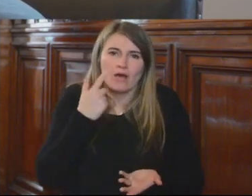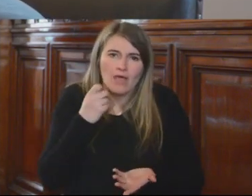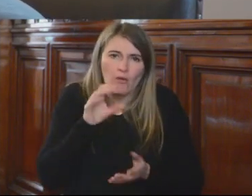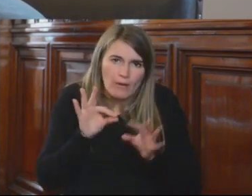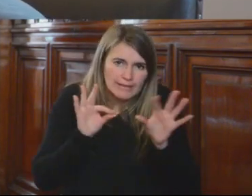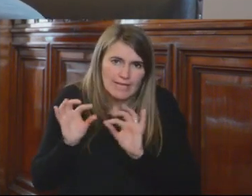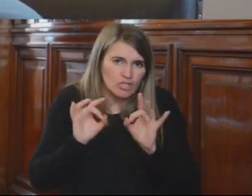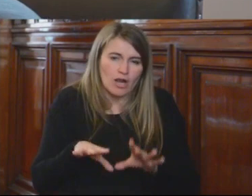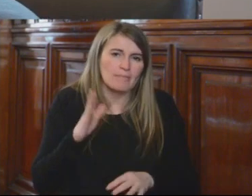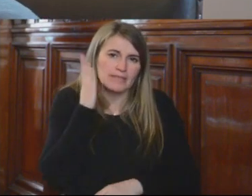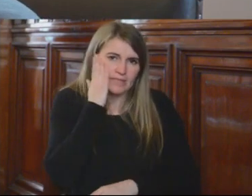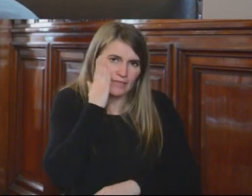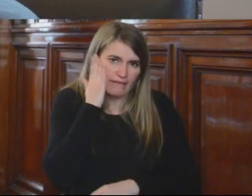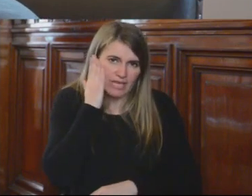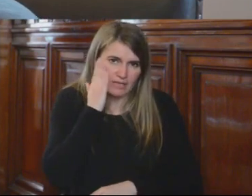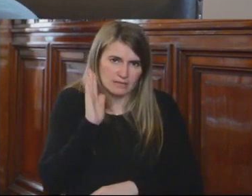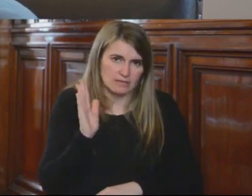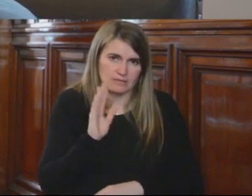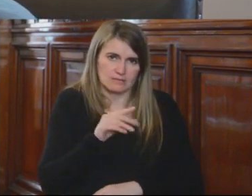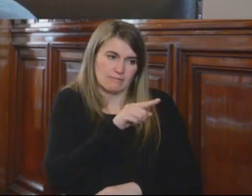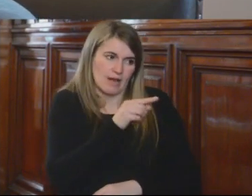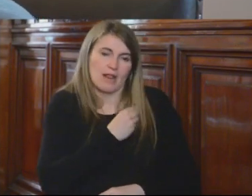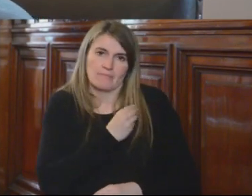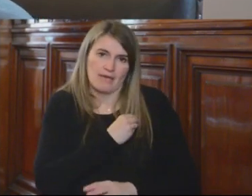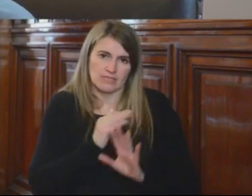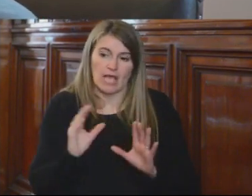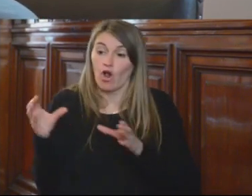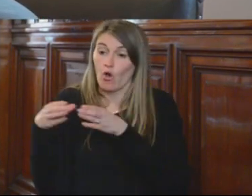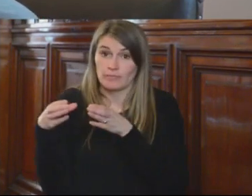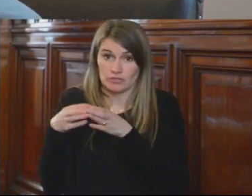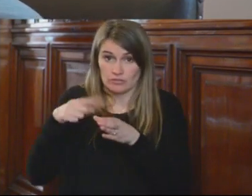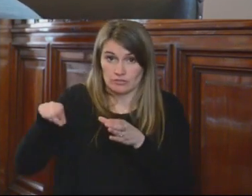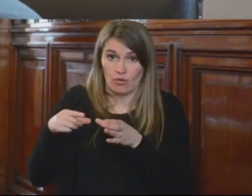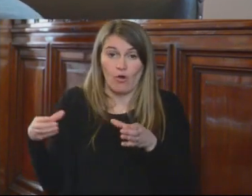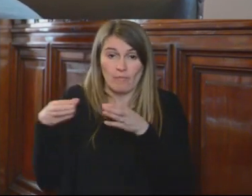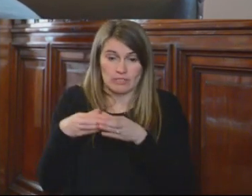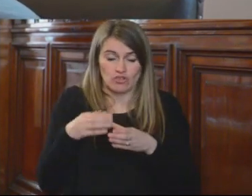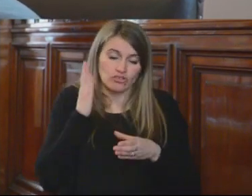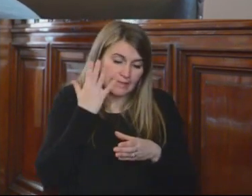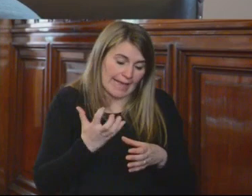conocimiento y tener, por parte de la Comisión, si se habrían